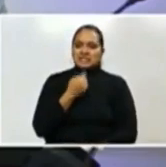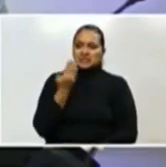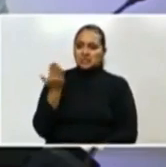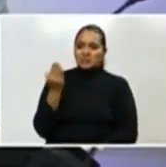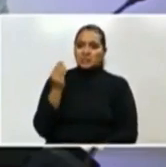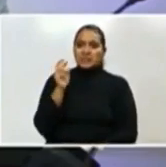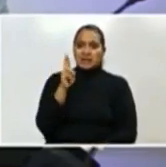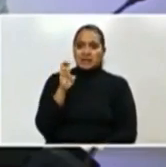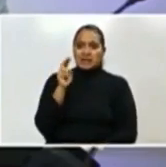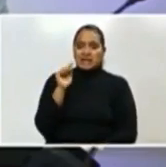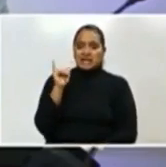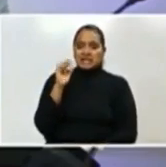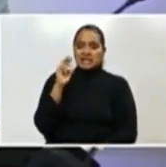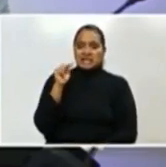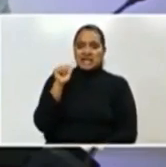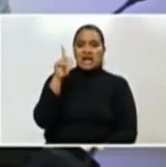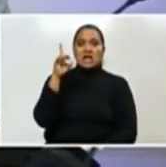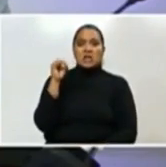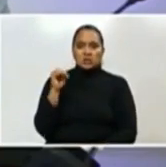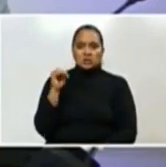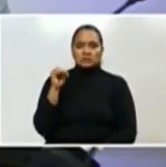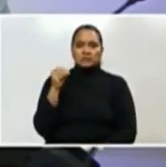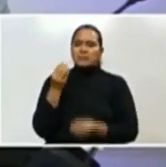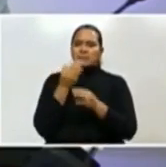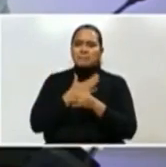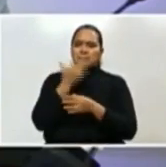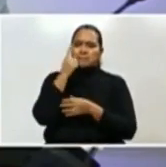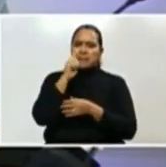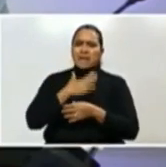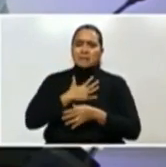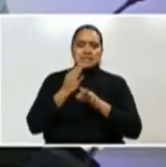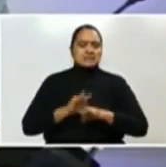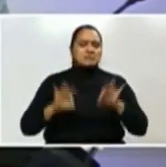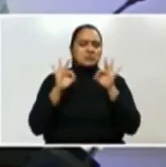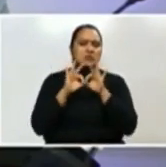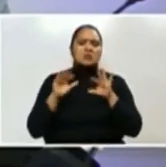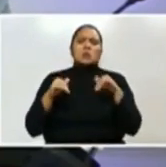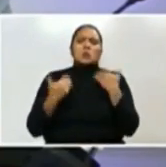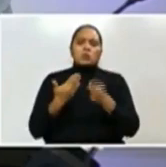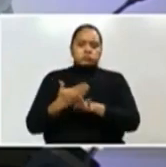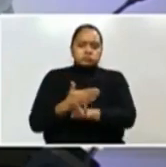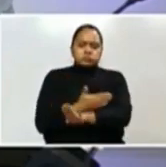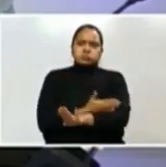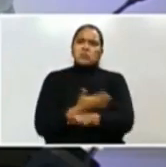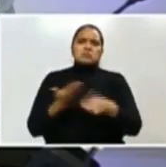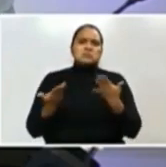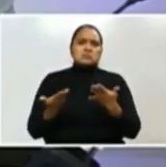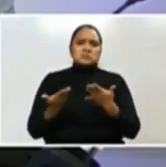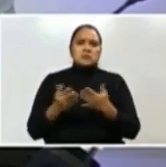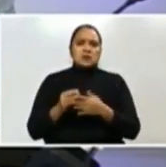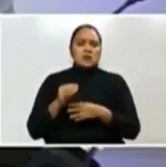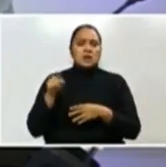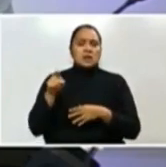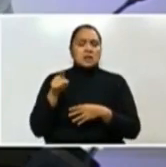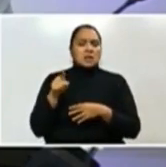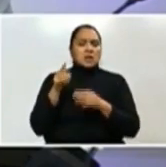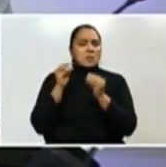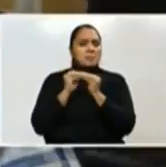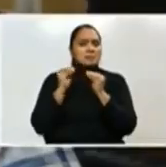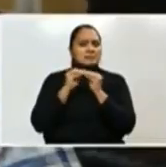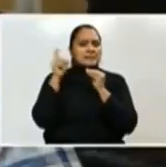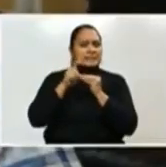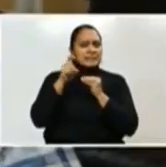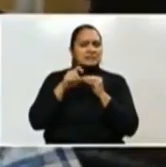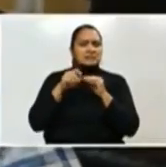la Secretaría de Desarrollo e Inclusión Social. Para mí es importante saber cómo hemos avanzado en cuanto a la priorización de los más